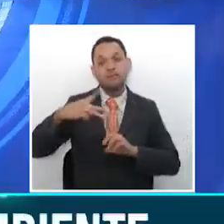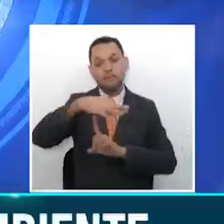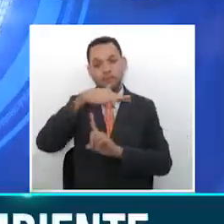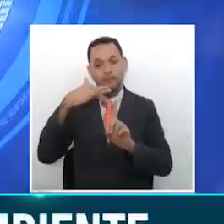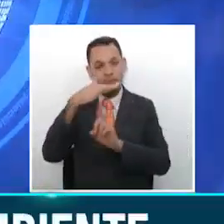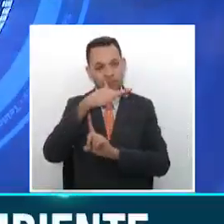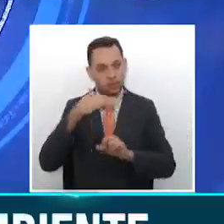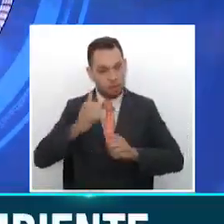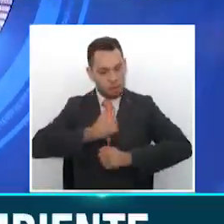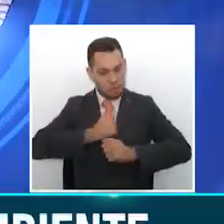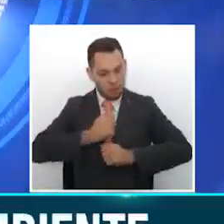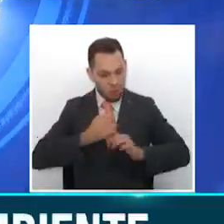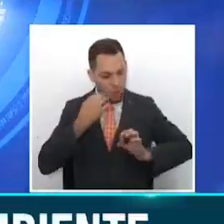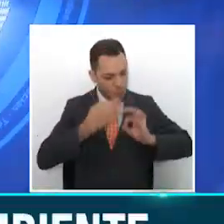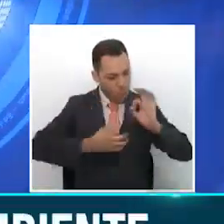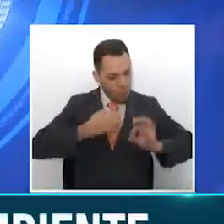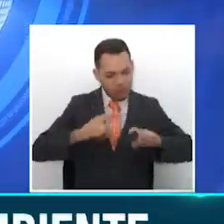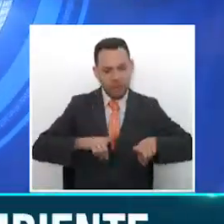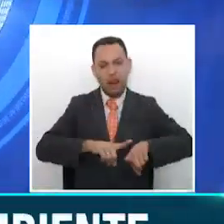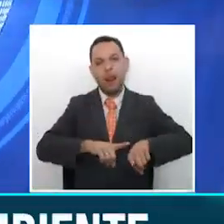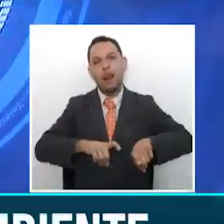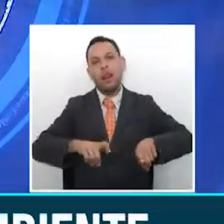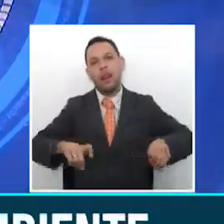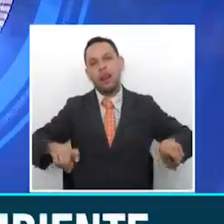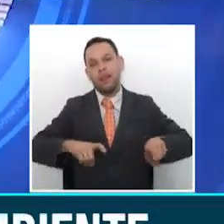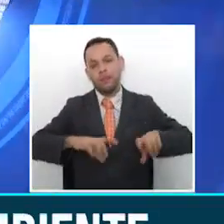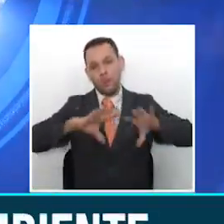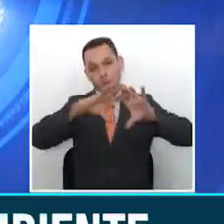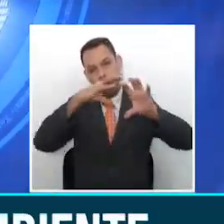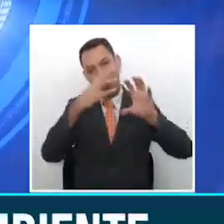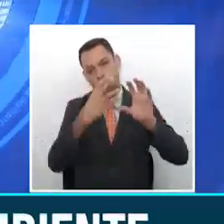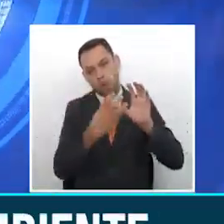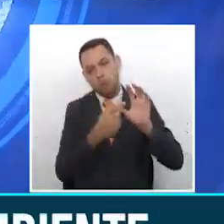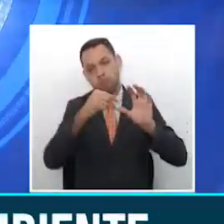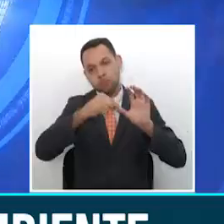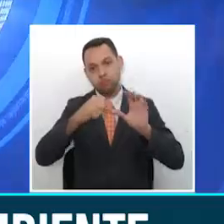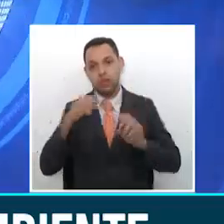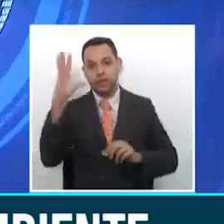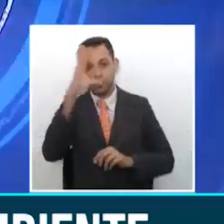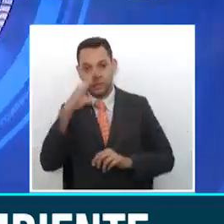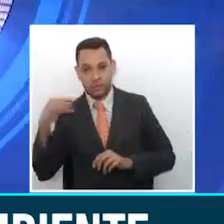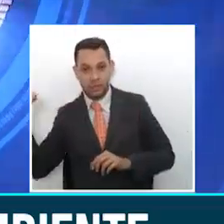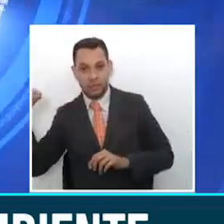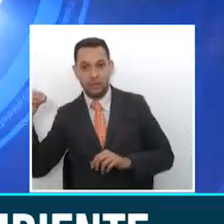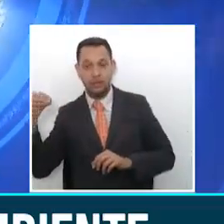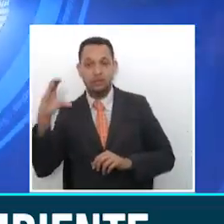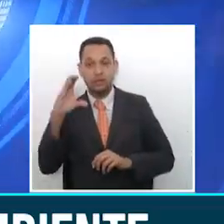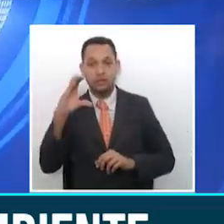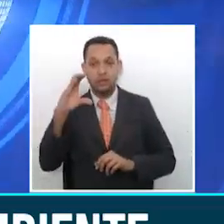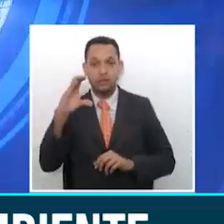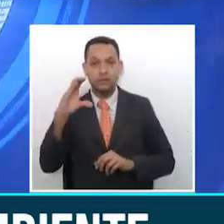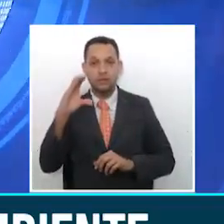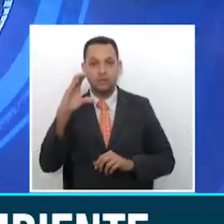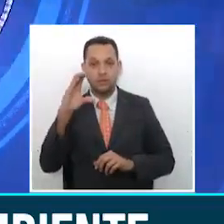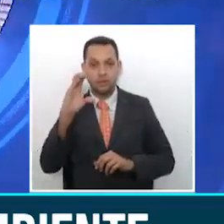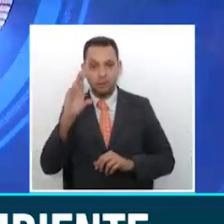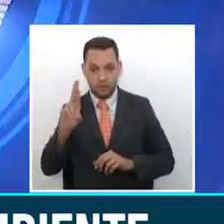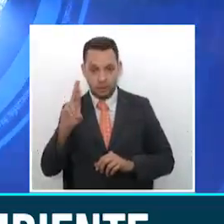importancia de conservar la diversidad, especialmente el planeta. En el Quindío, la Corporación Autónoma Regional hizo el lanzamiento del programa